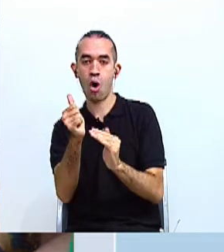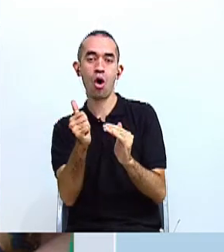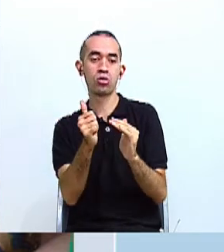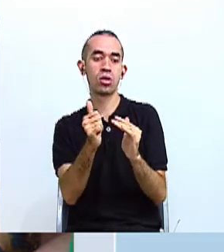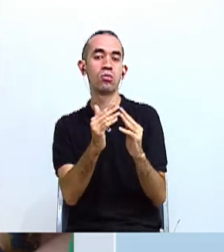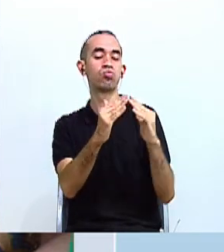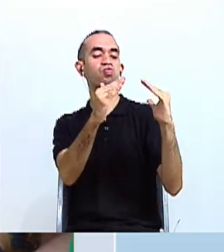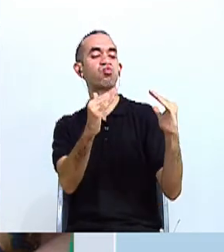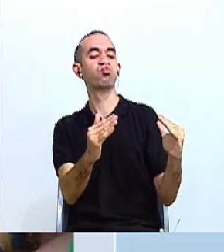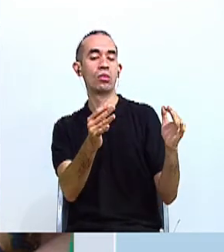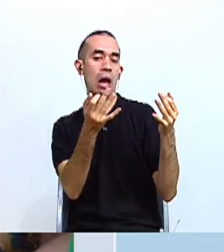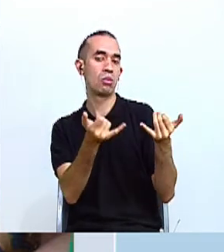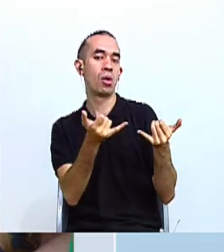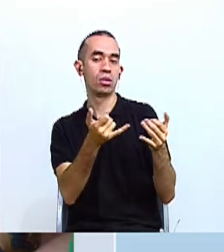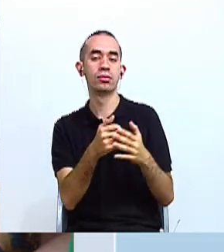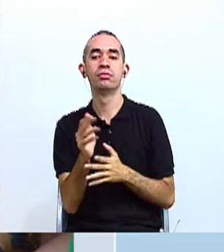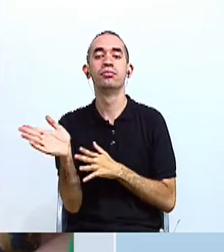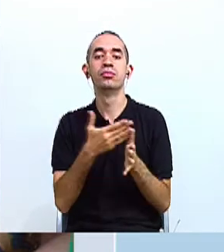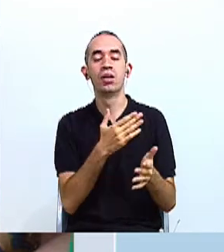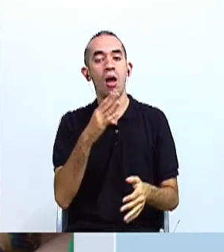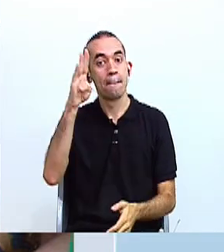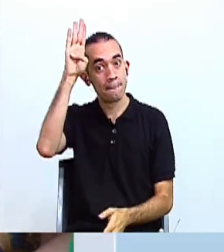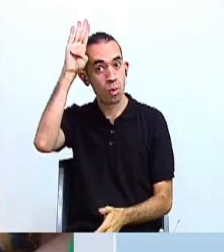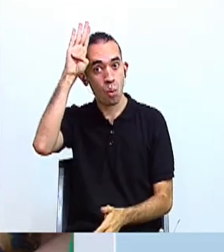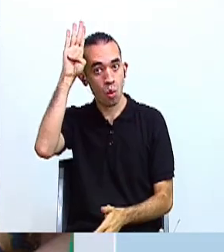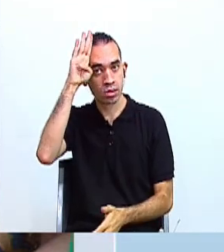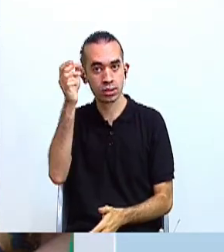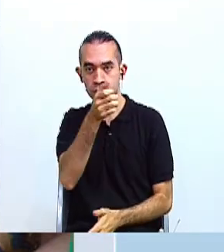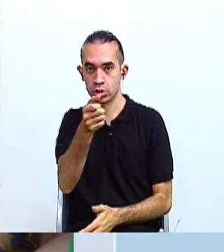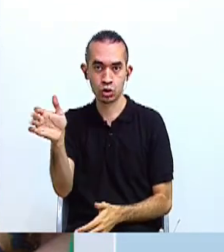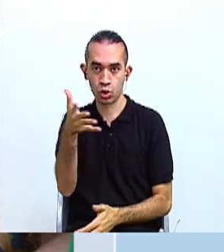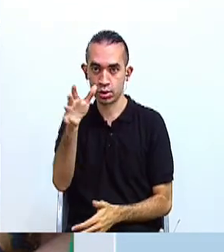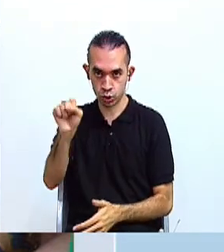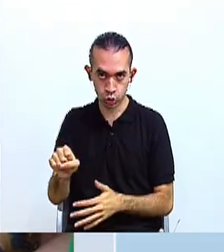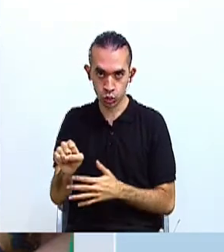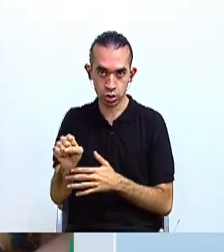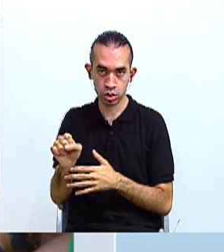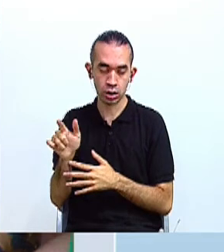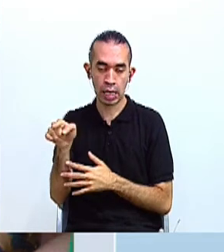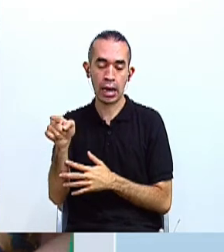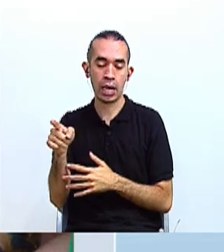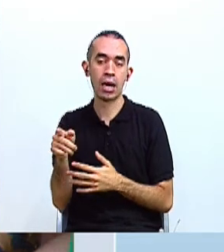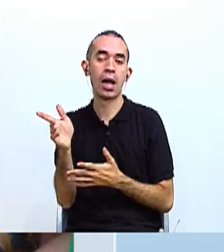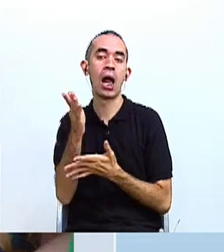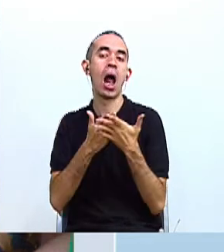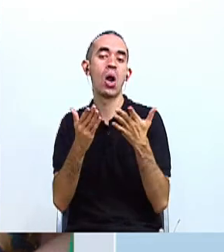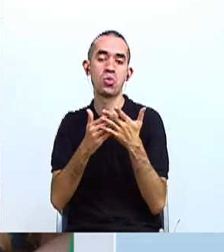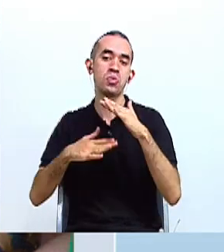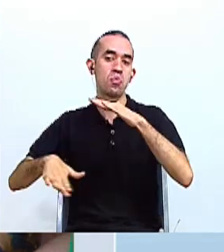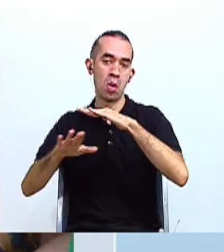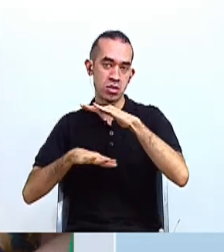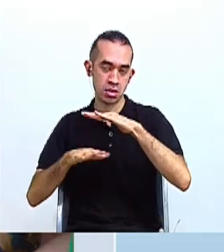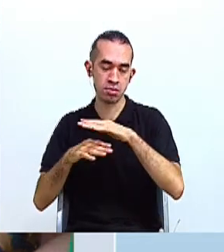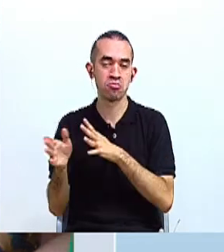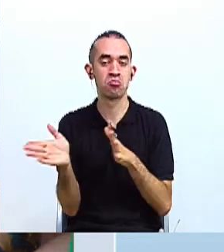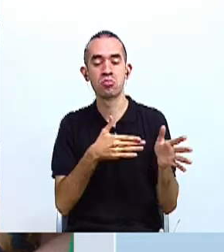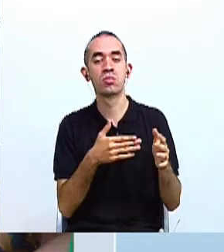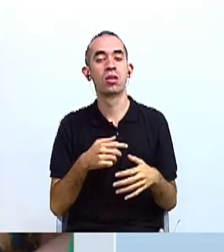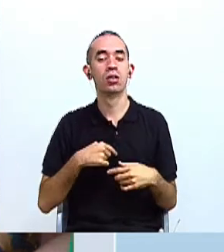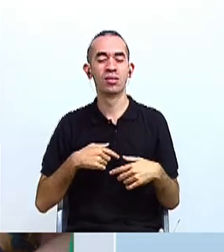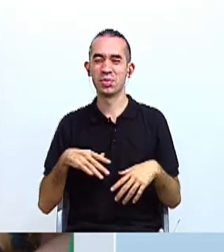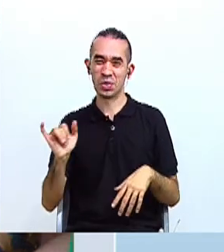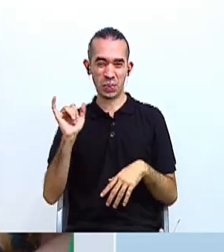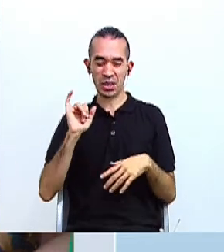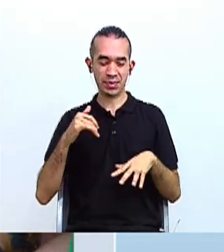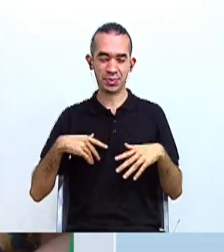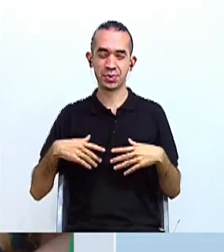tradicionales. Los Bruncas, también al sureste del país, cuentan con algunos servicios básicos. Y los Guaymíes, en el